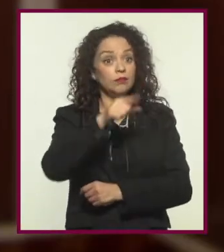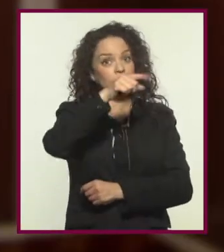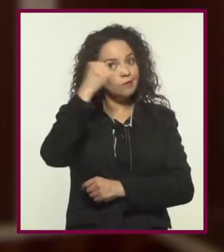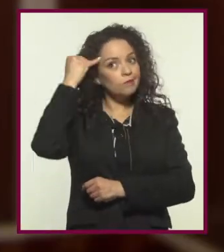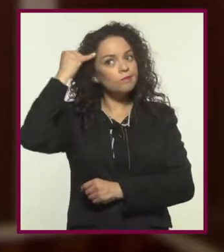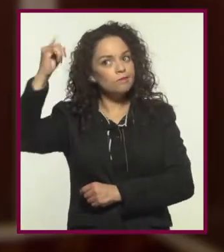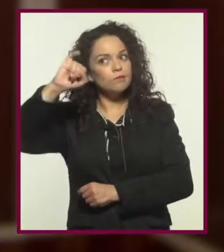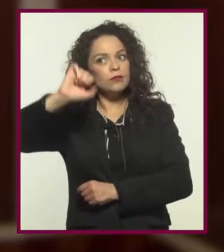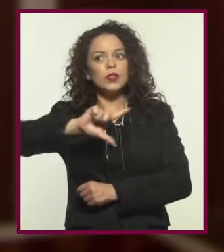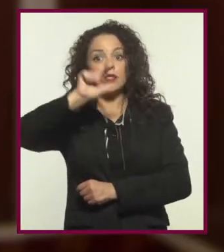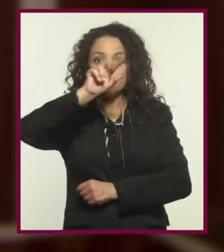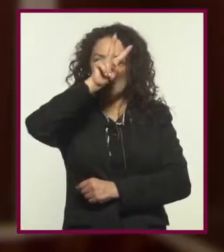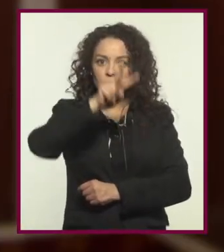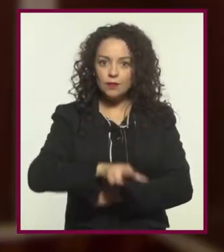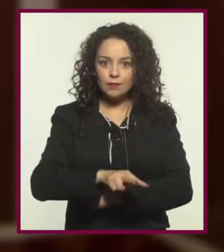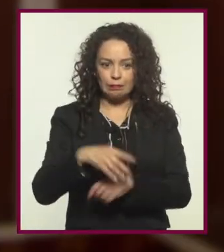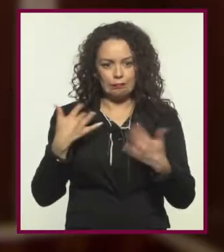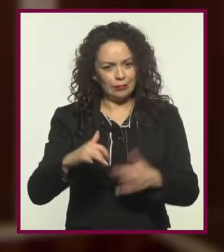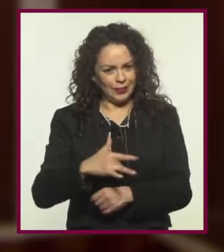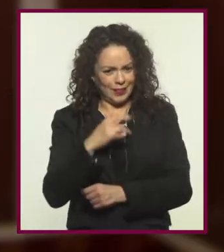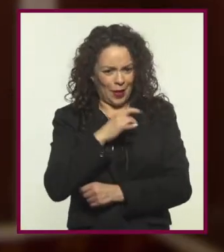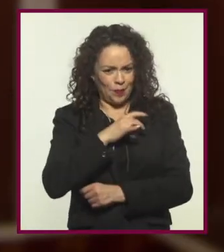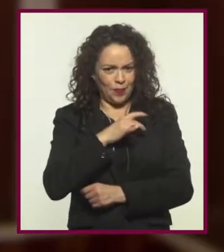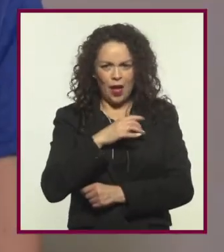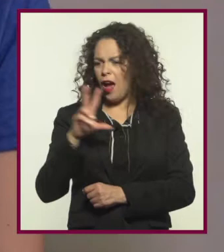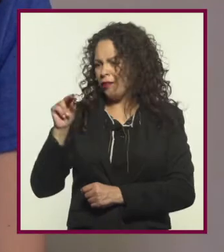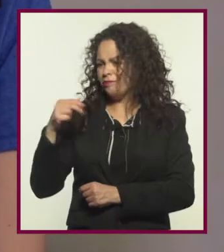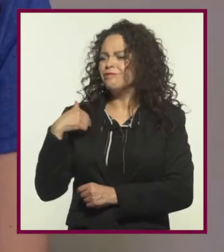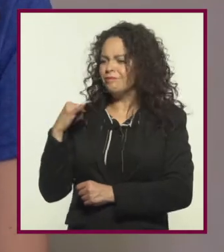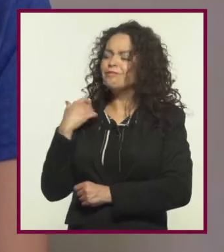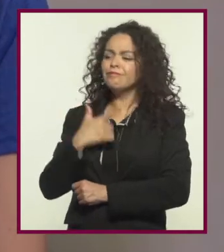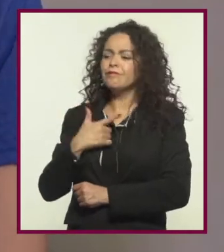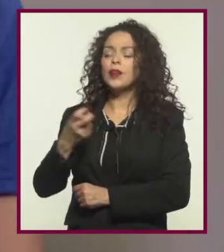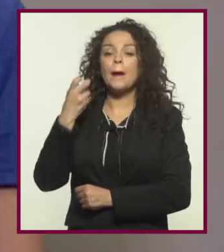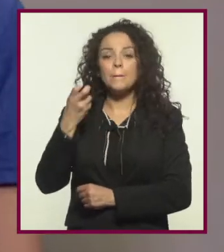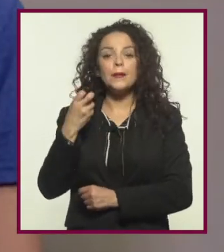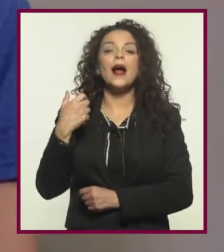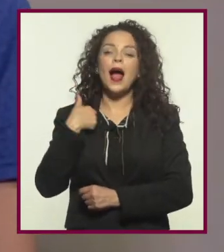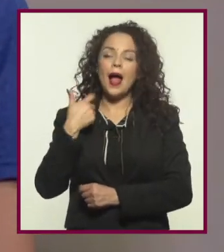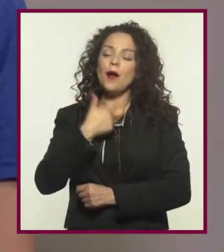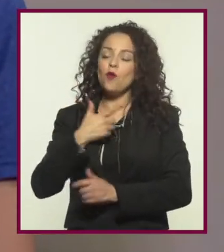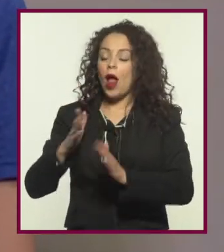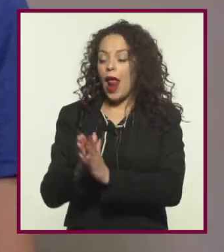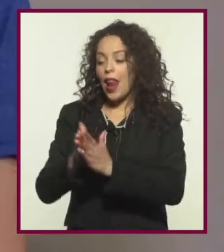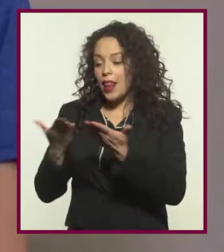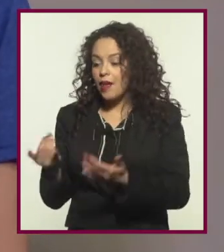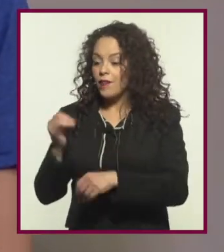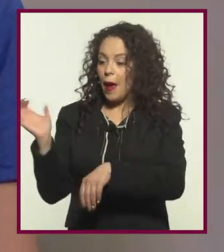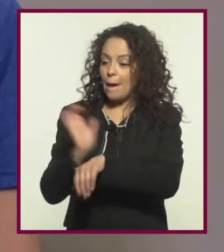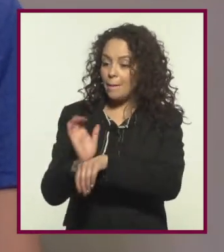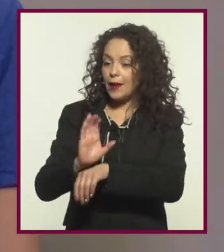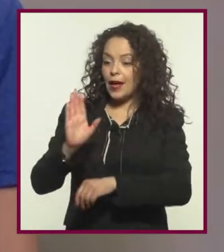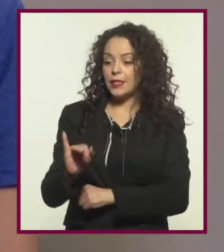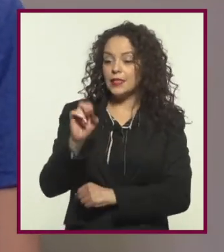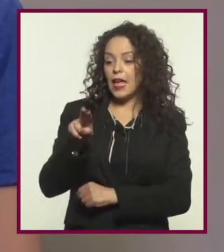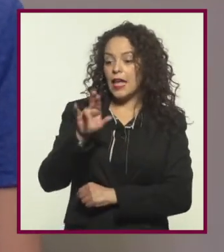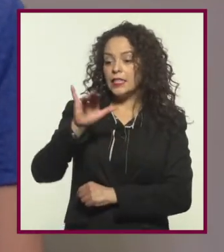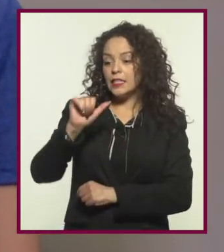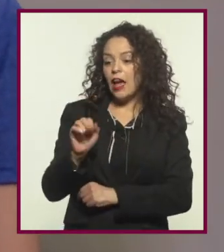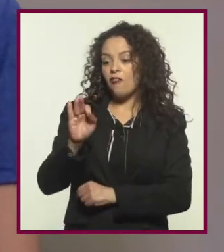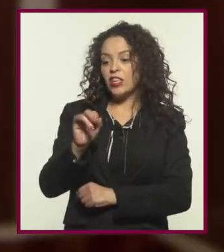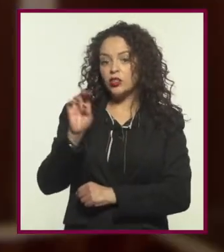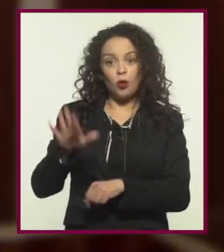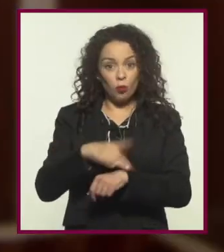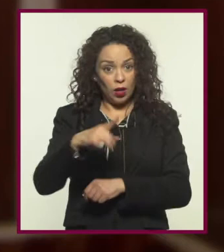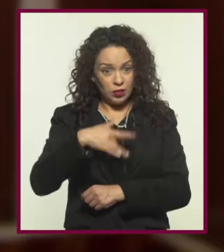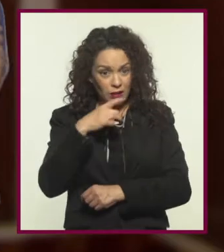y luego se convirtieron en realidad. Uy, da un poco de miedo. Ay no, a mí me encanta. Justo por eso me gustan los libros y las pelis de ciencia ficción.